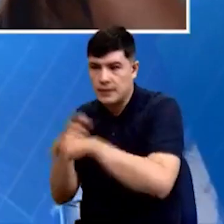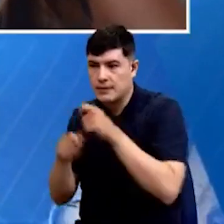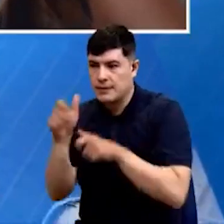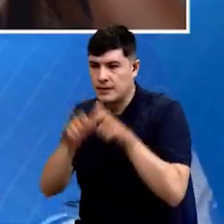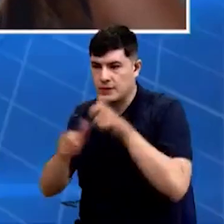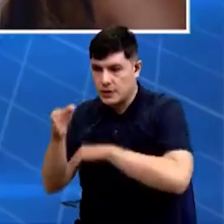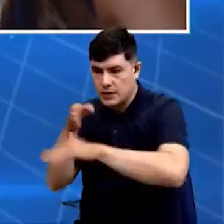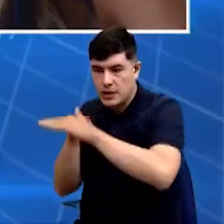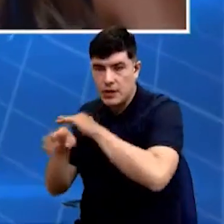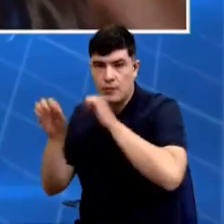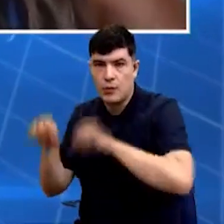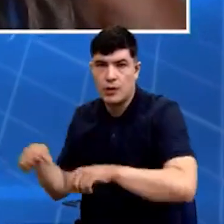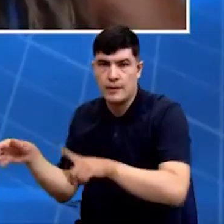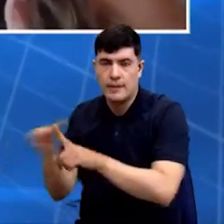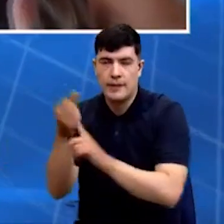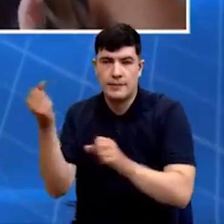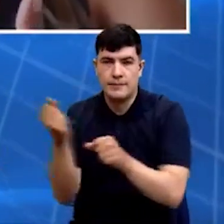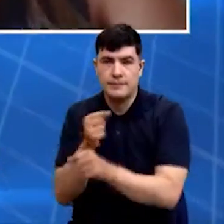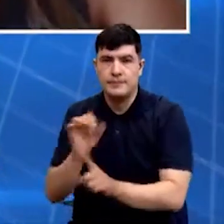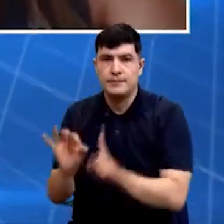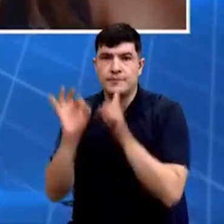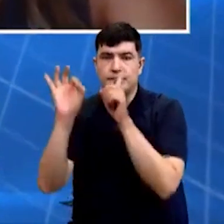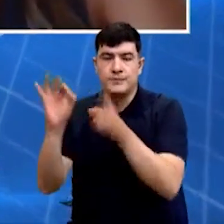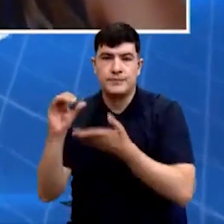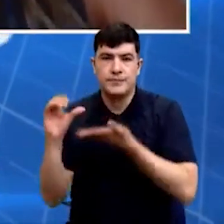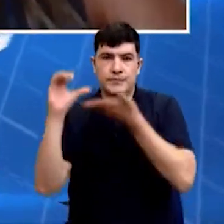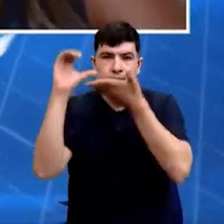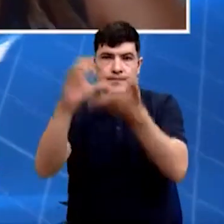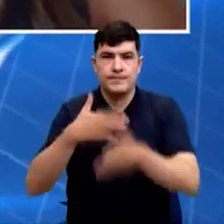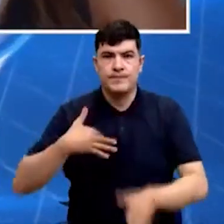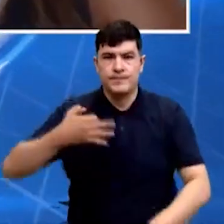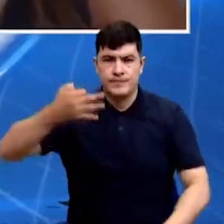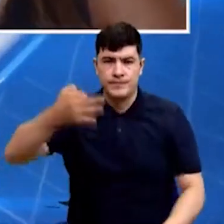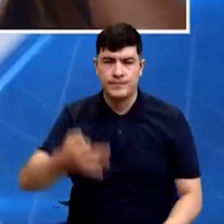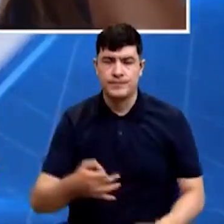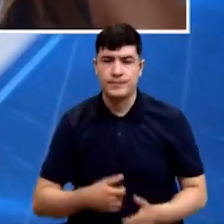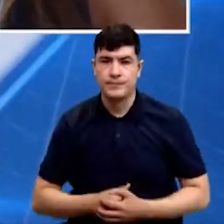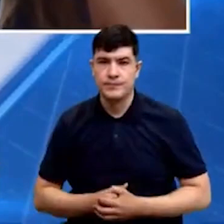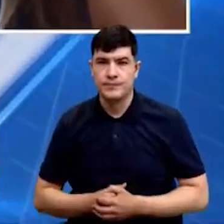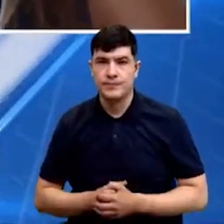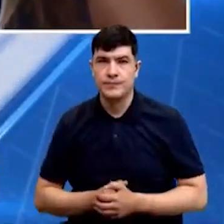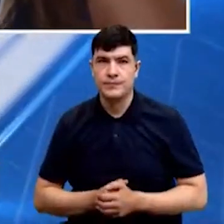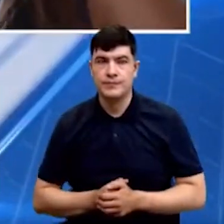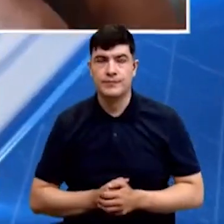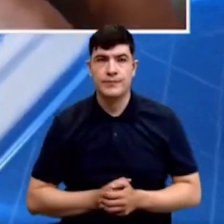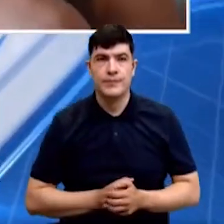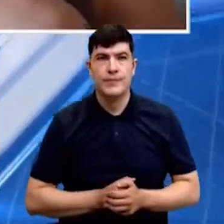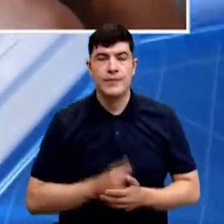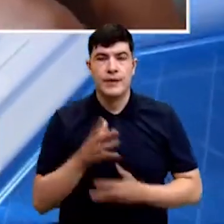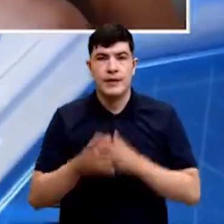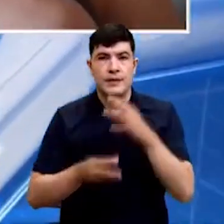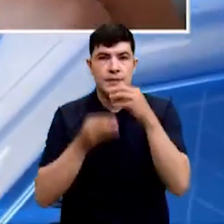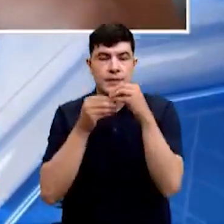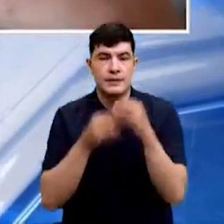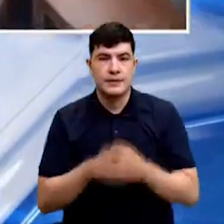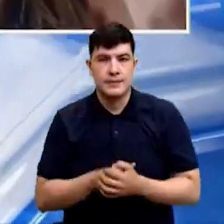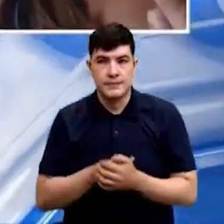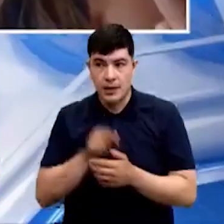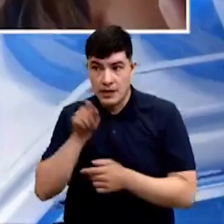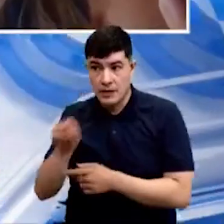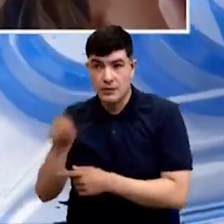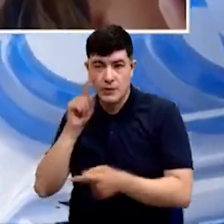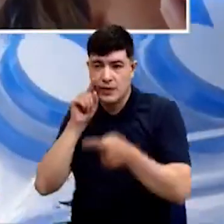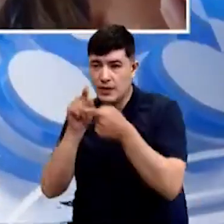empleos de calidad, a salarios más cualificados, más competitivos y con ese